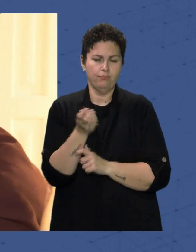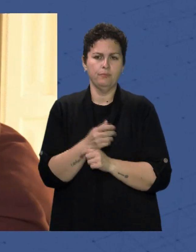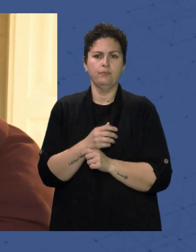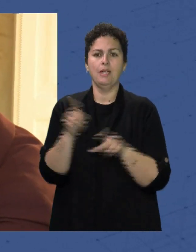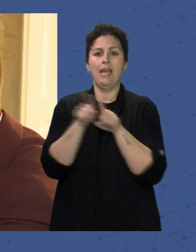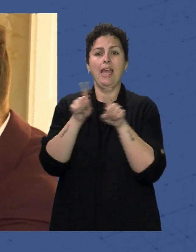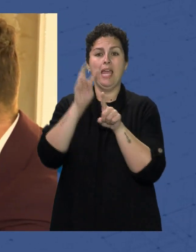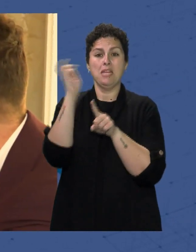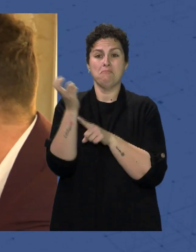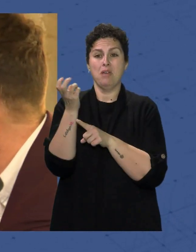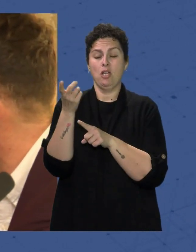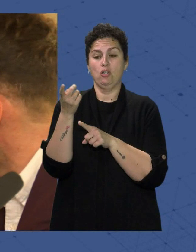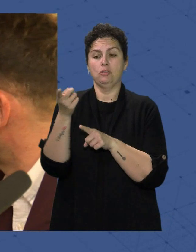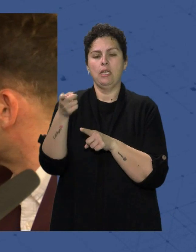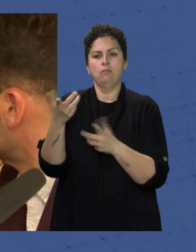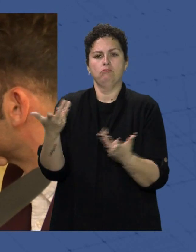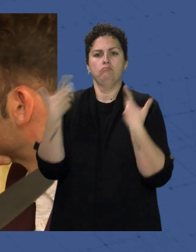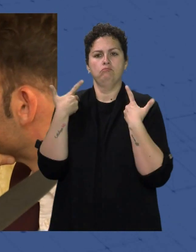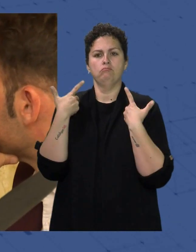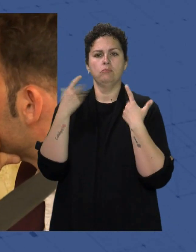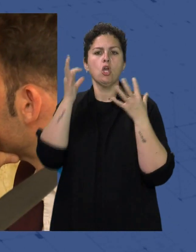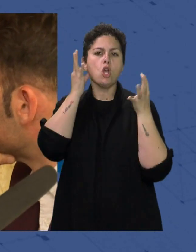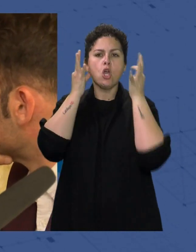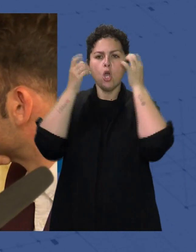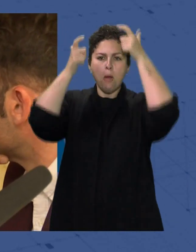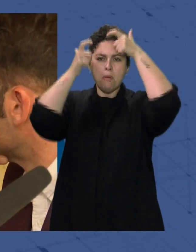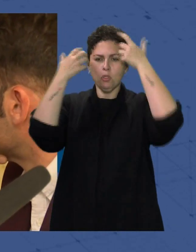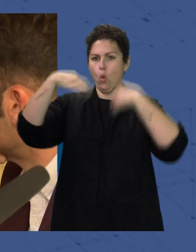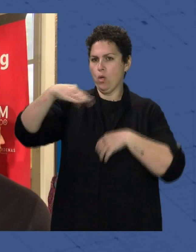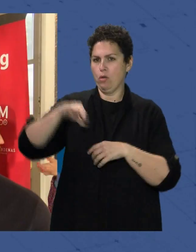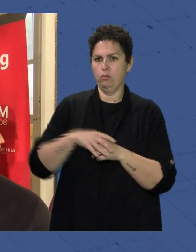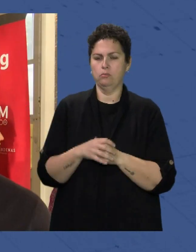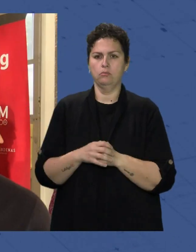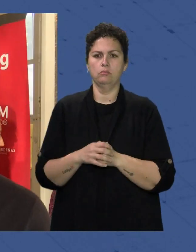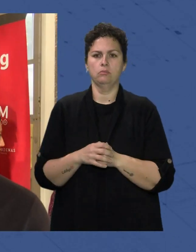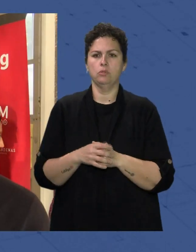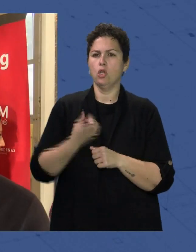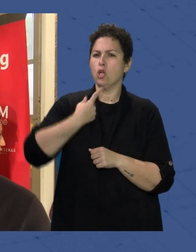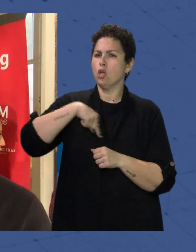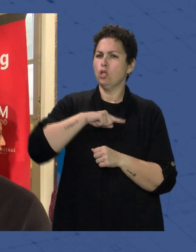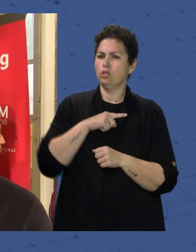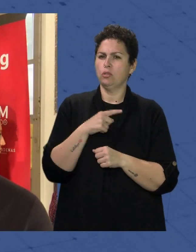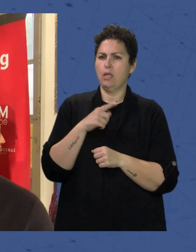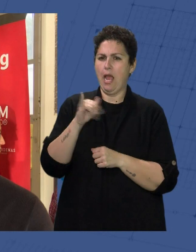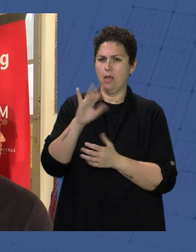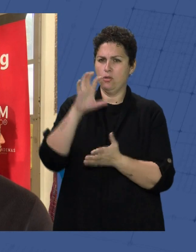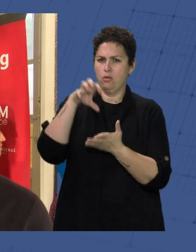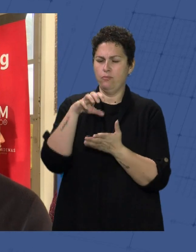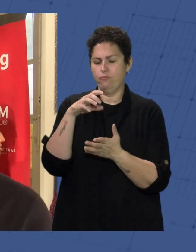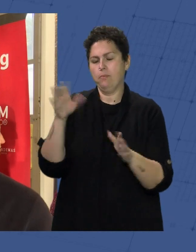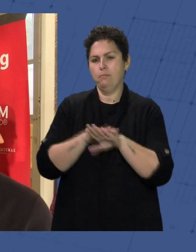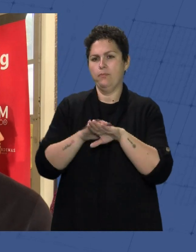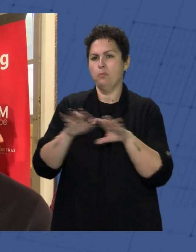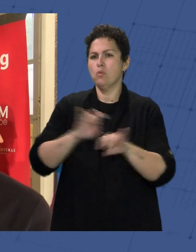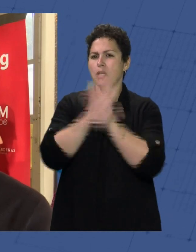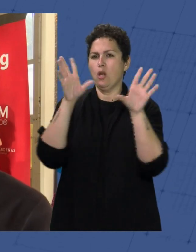responsables De conseguir complementos únicos Definir cuál es tu cliente En este caso Nosotros nos dirigimos Y teníamos muy claro Que nos queríamos dirigir A la